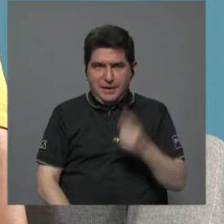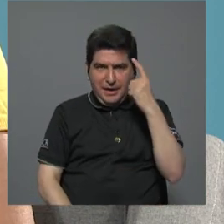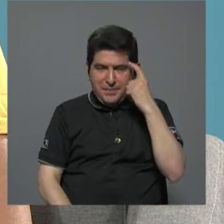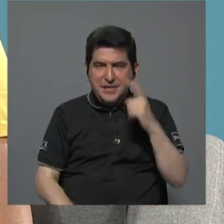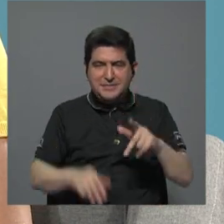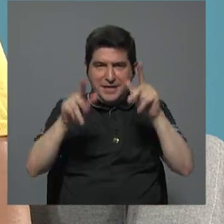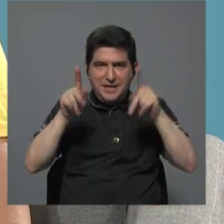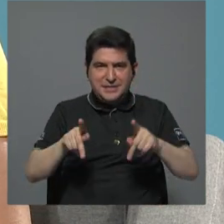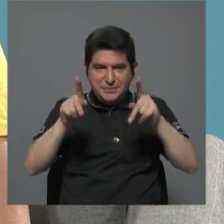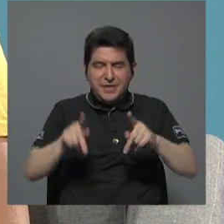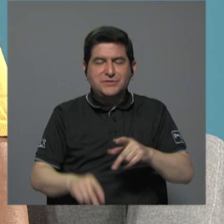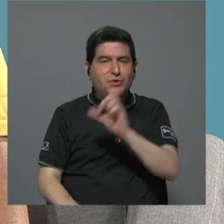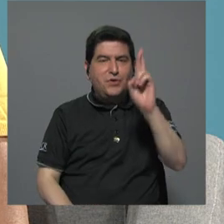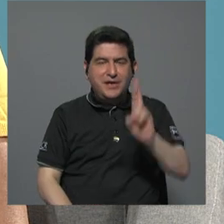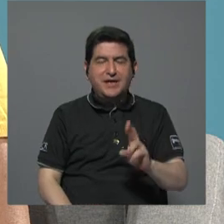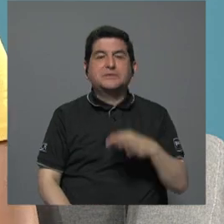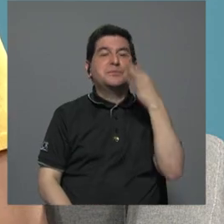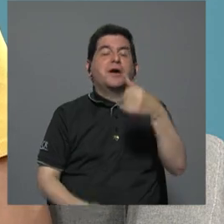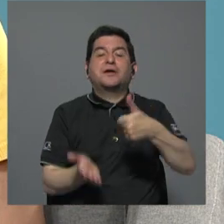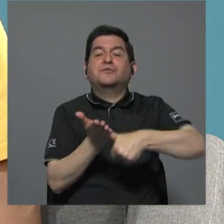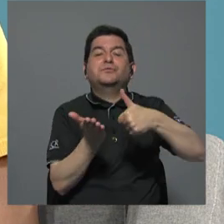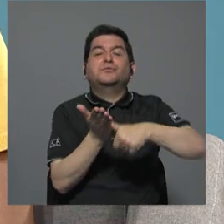y las costarricenses para las próximas elecciones